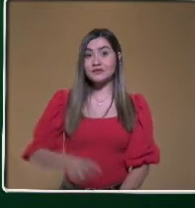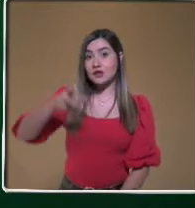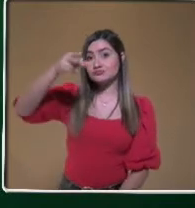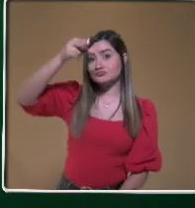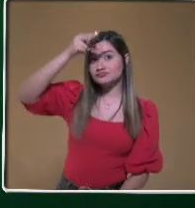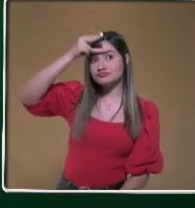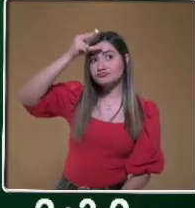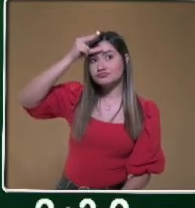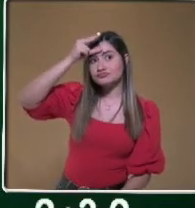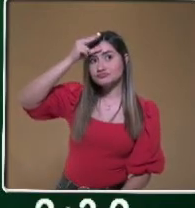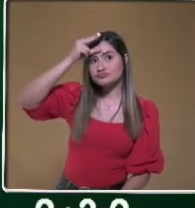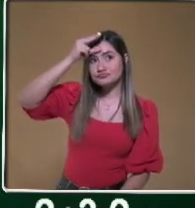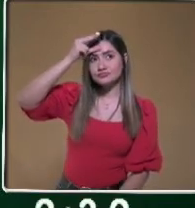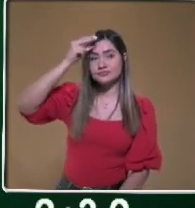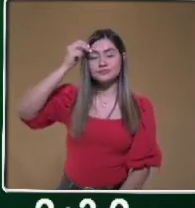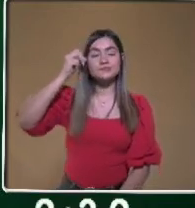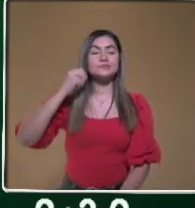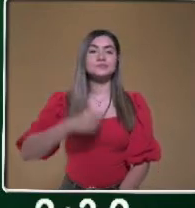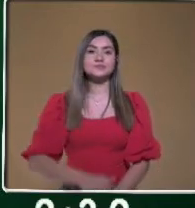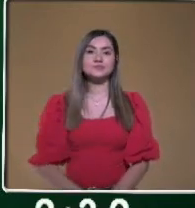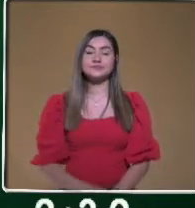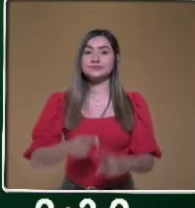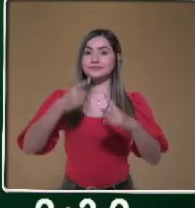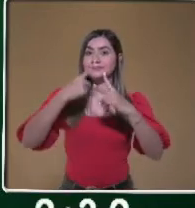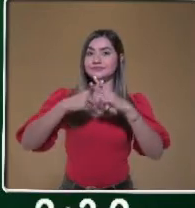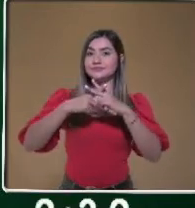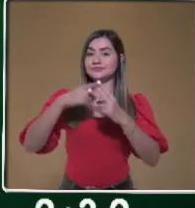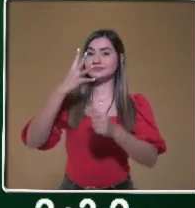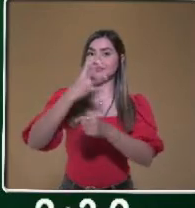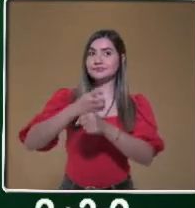Este viene en tu libro de matemáticas, cuarto grado.